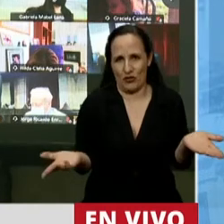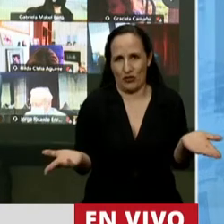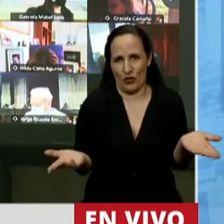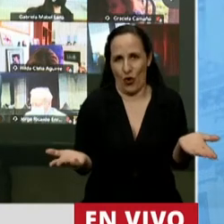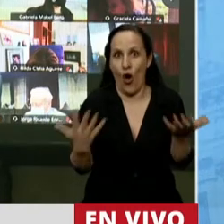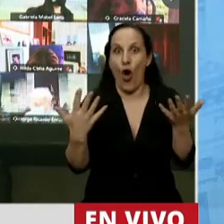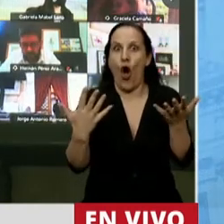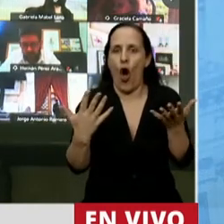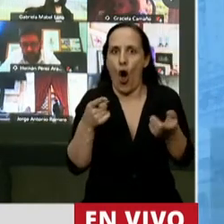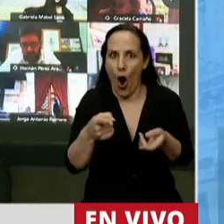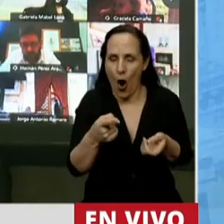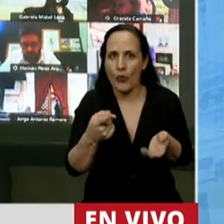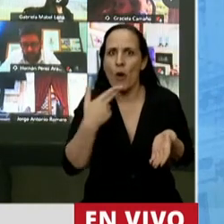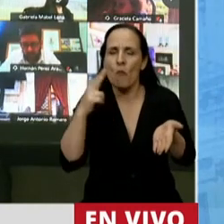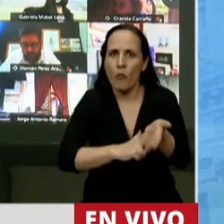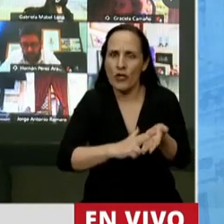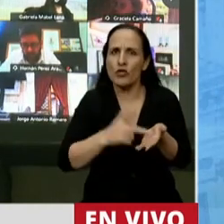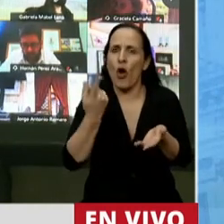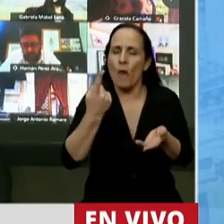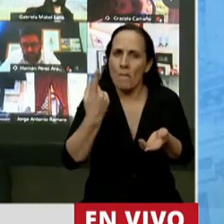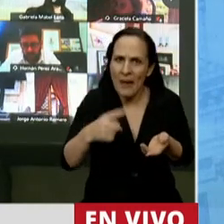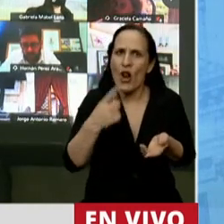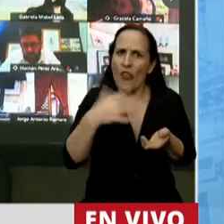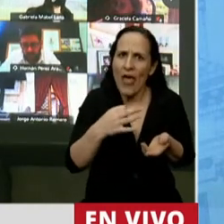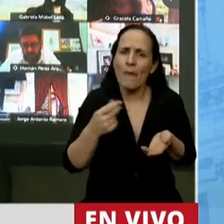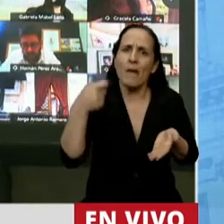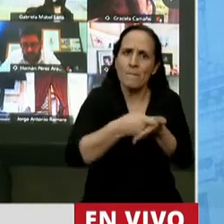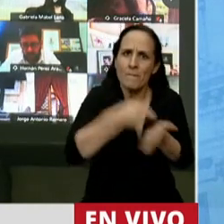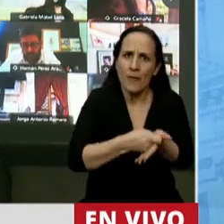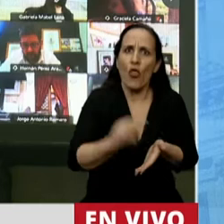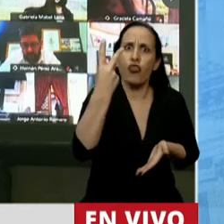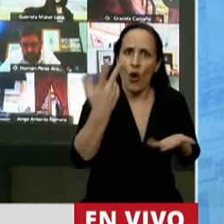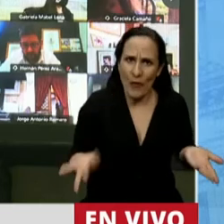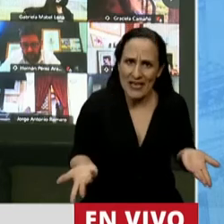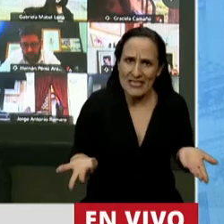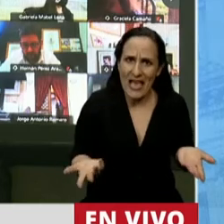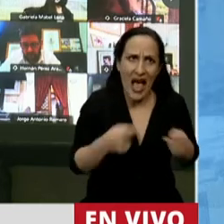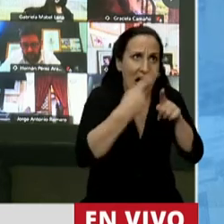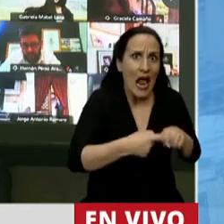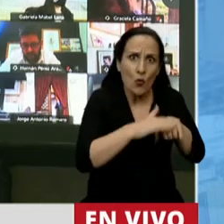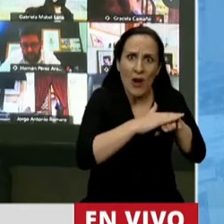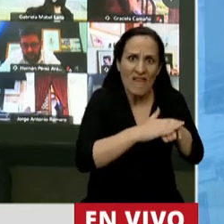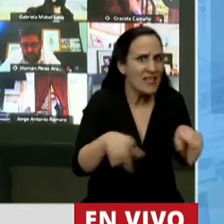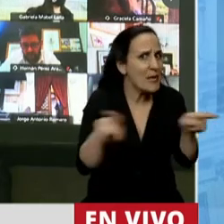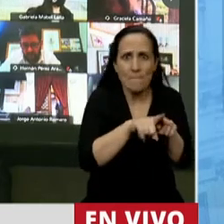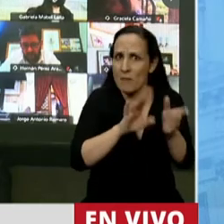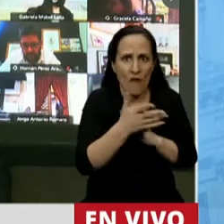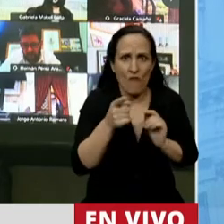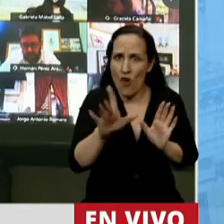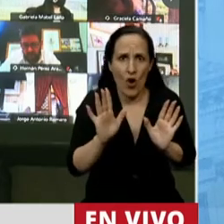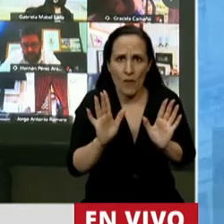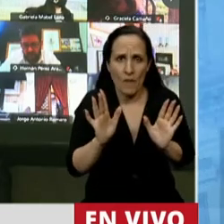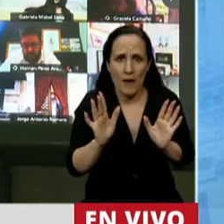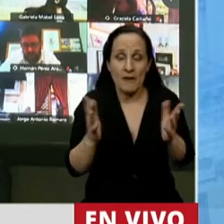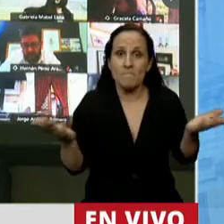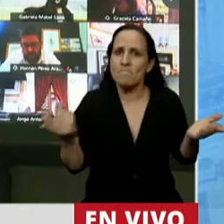una doble imposición porque apunta al mismo hecho imponible que el impuesto a los bienes personales. Pero además